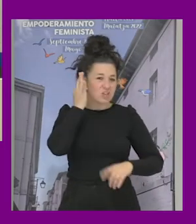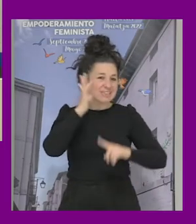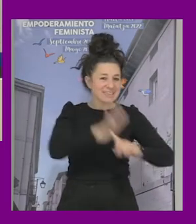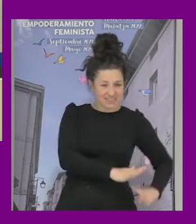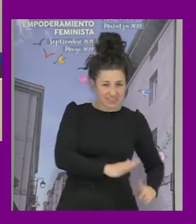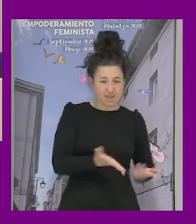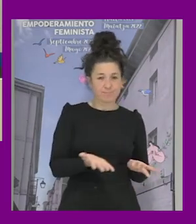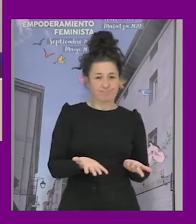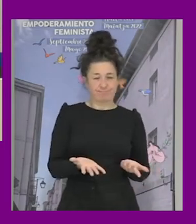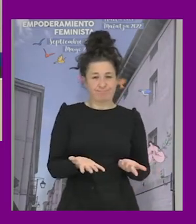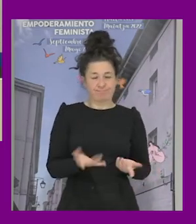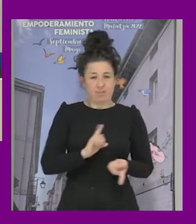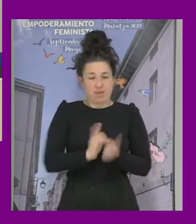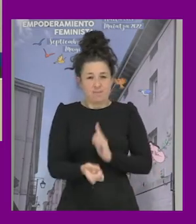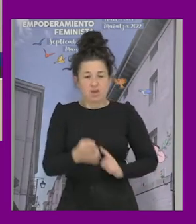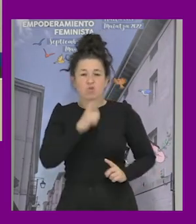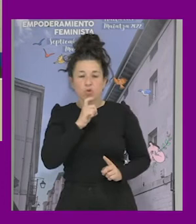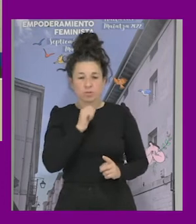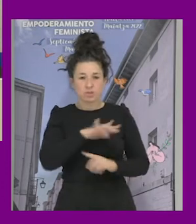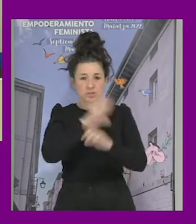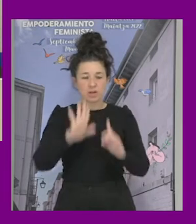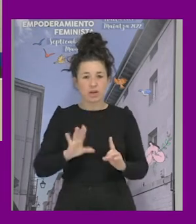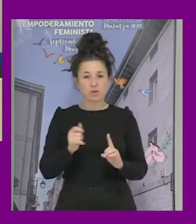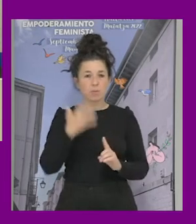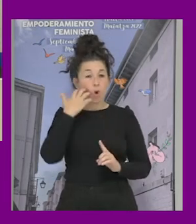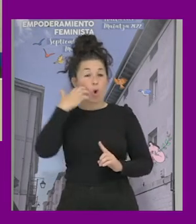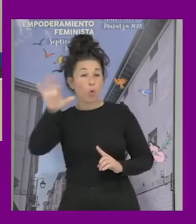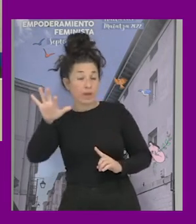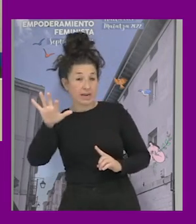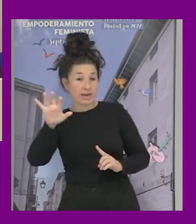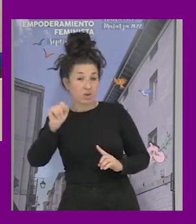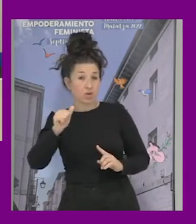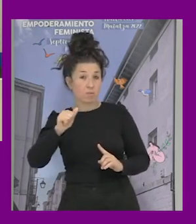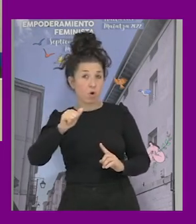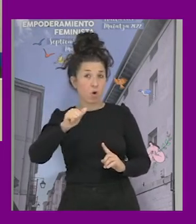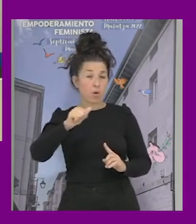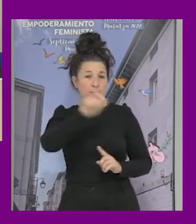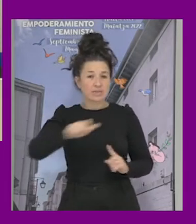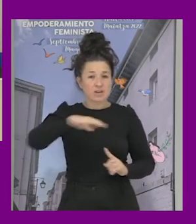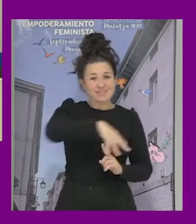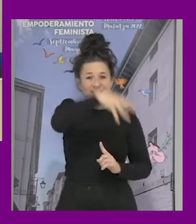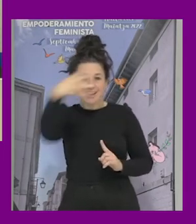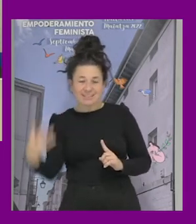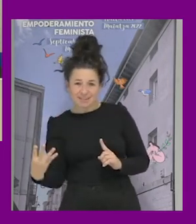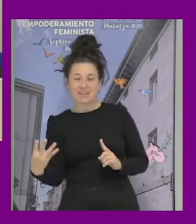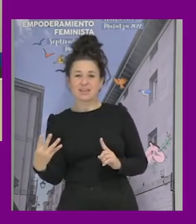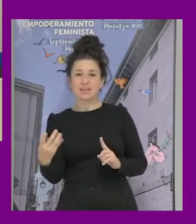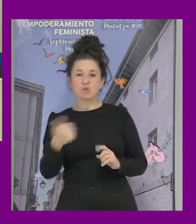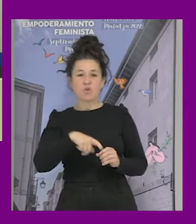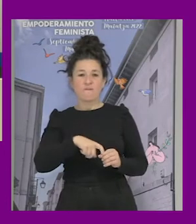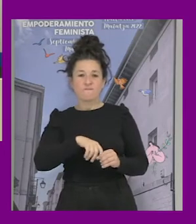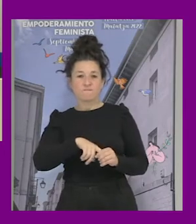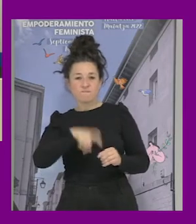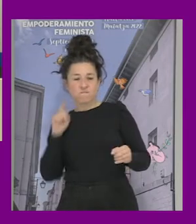muy rápidamente plantea que las personas LGTBI estamos fuera de las dinámicas de género y creo y una